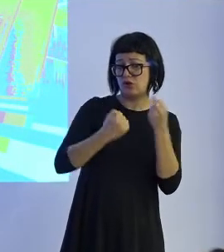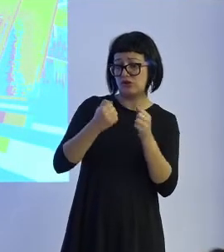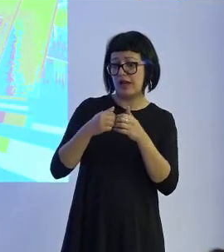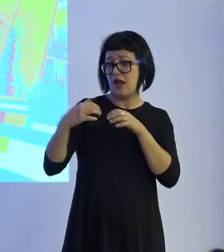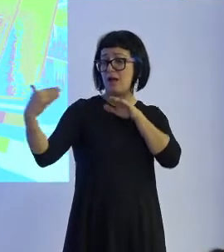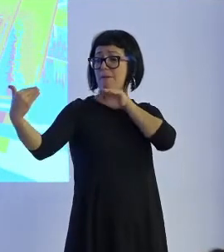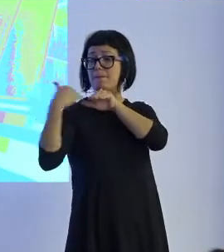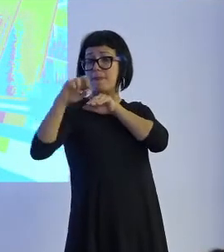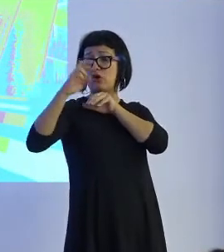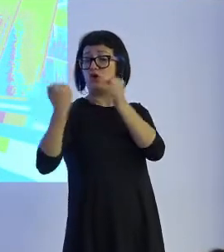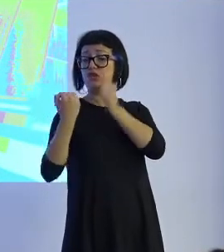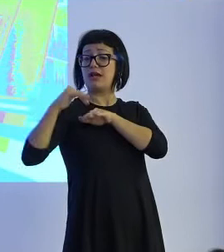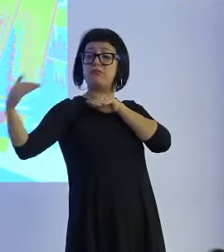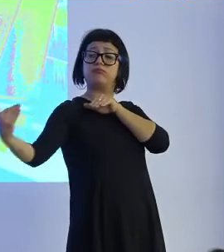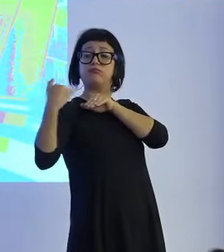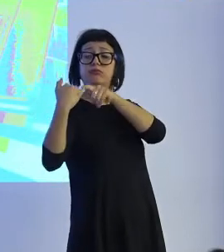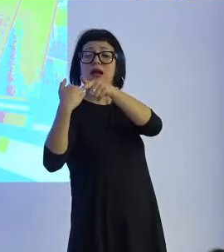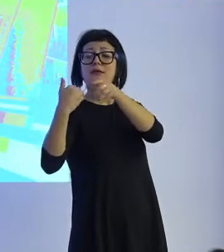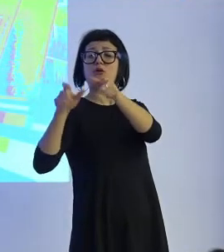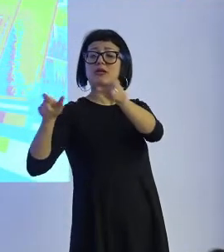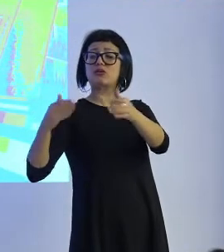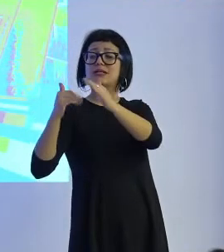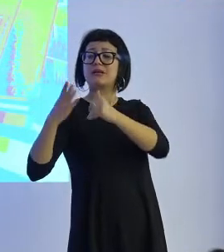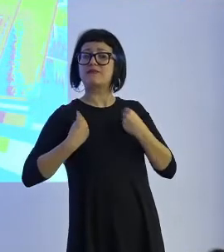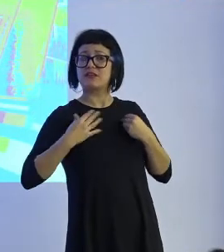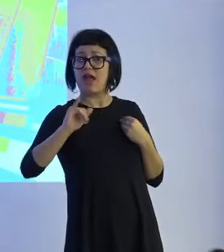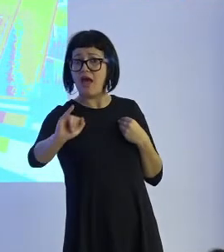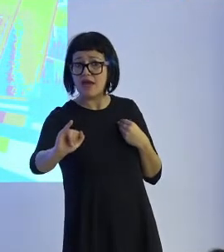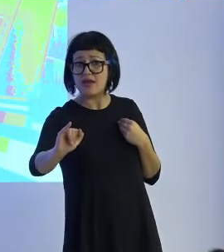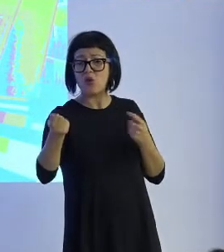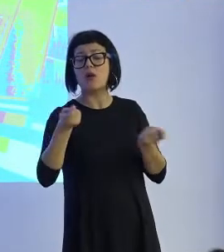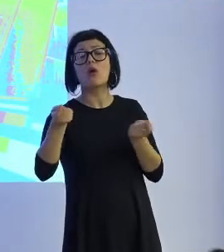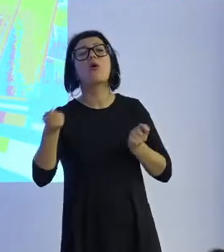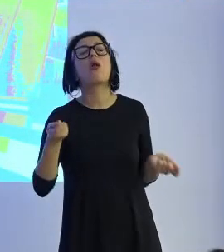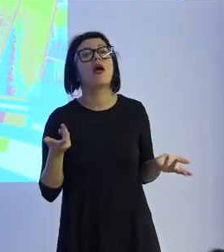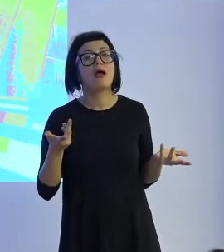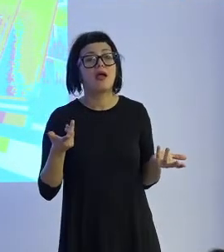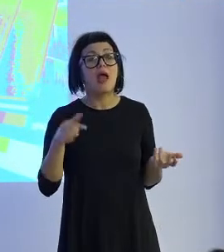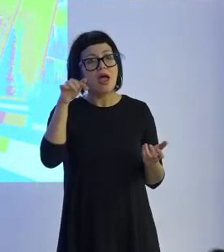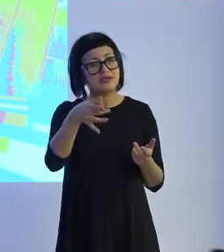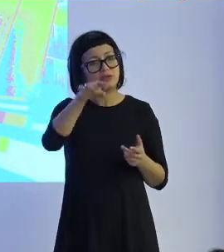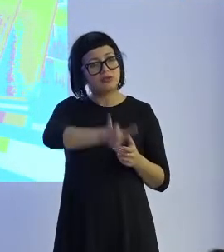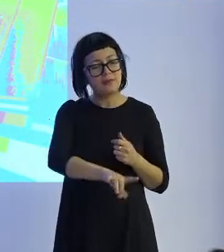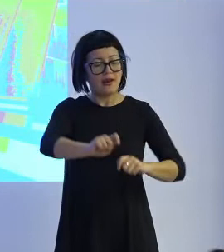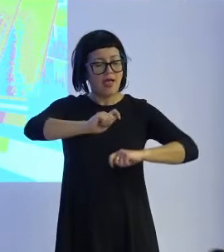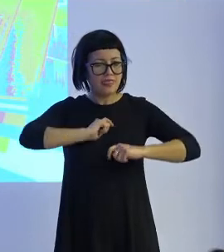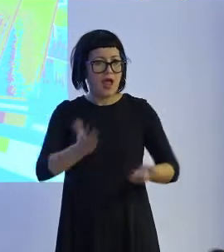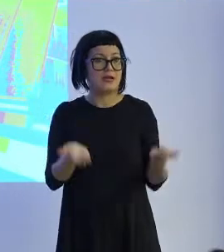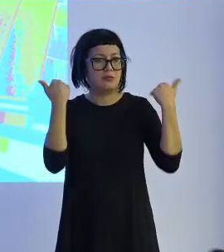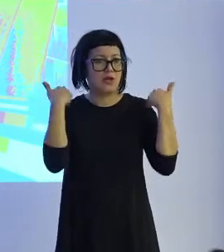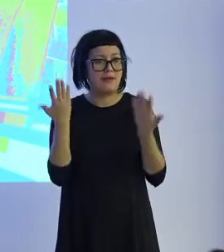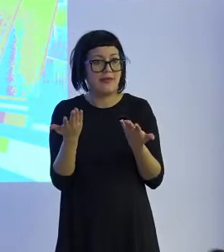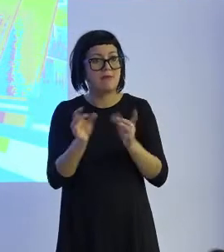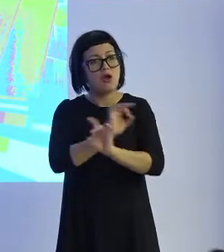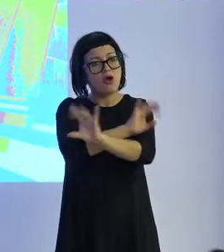otro vehículo donde percibe que hay más vidas humanas? Entonces, todas estas cuestiones también tienen su régimen de responsabilidad,